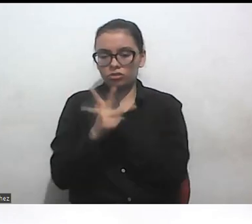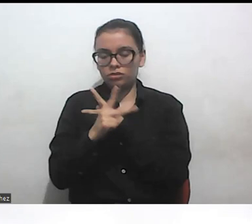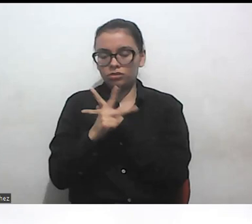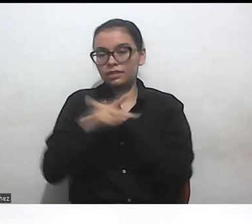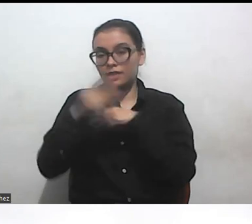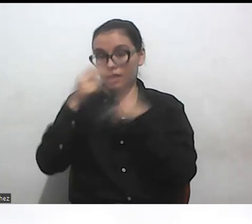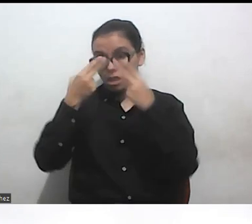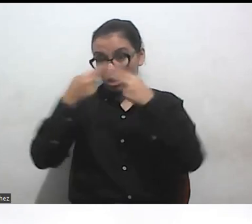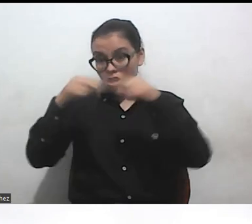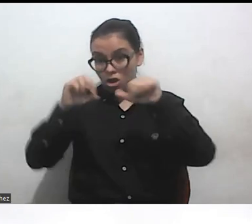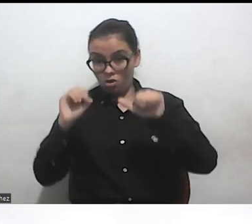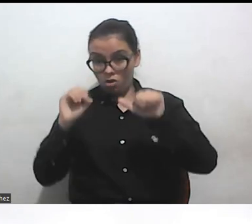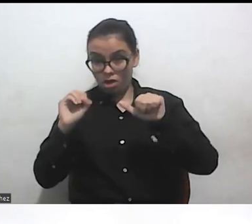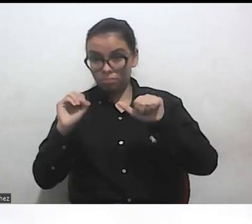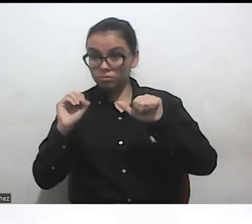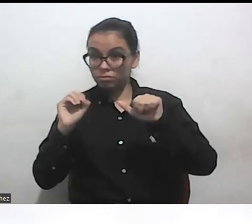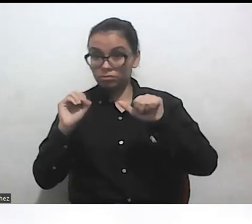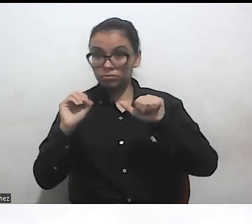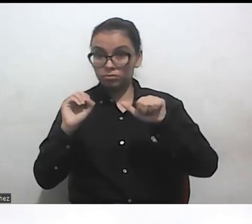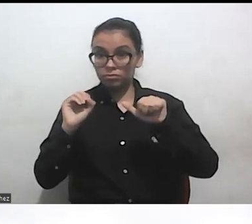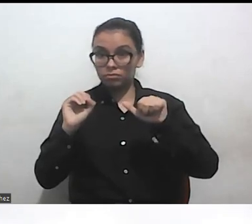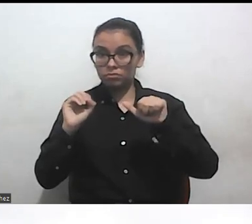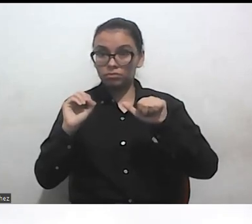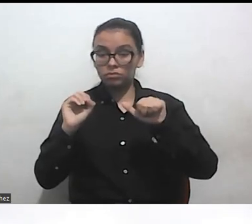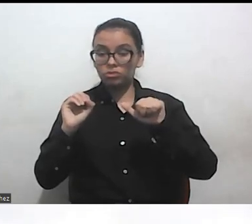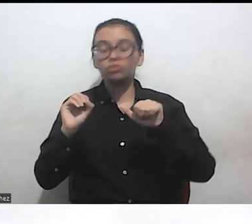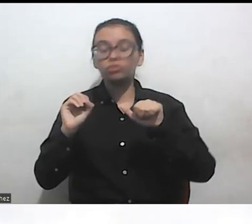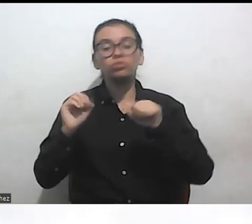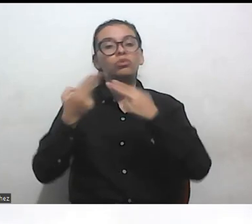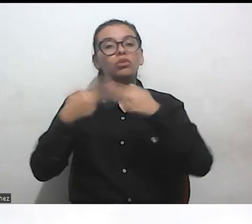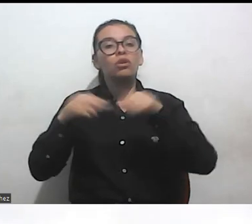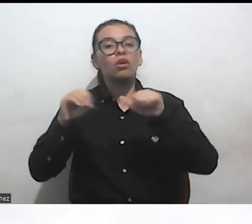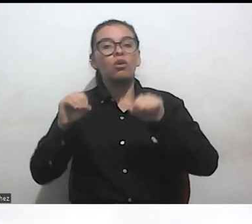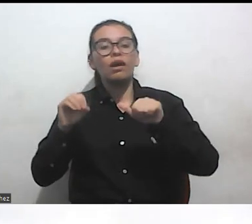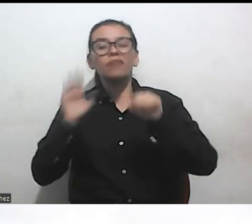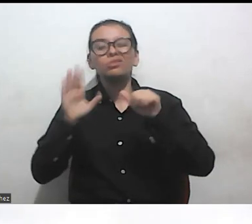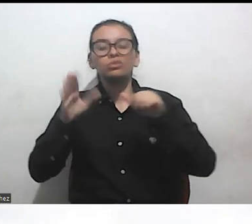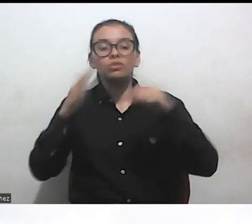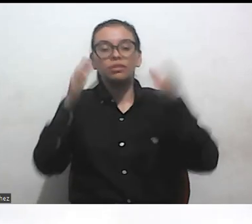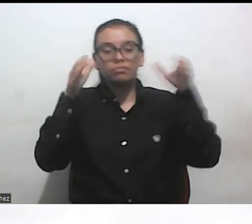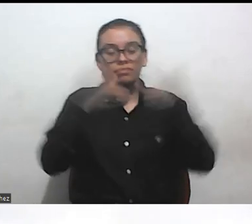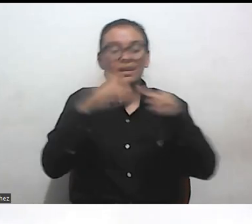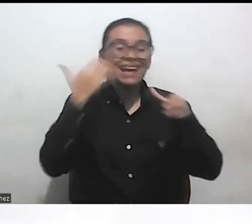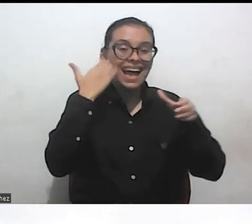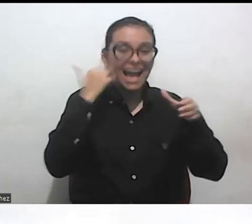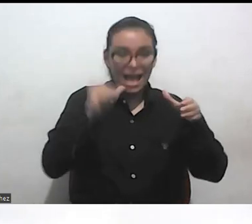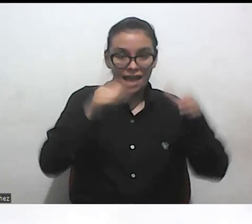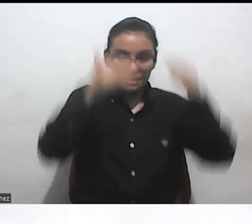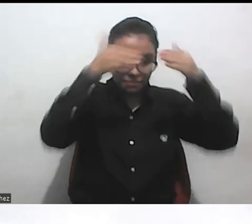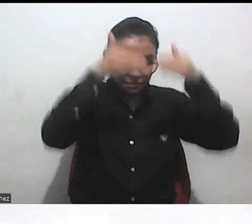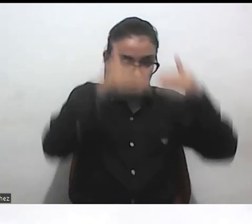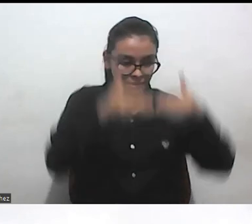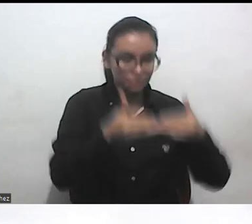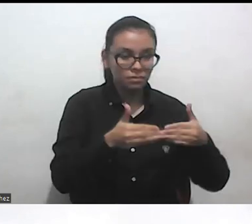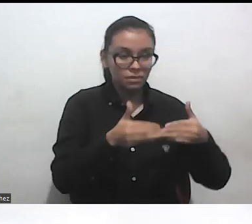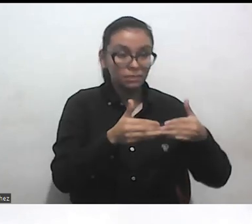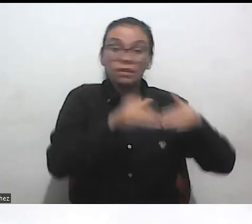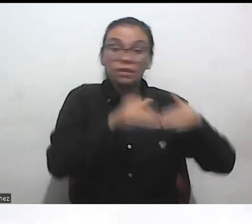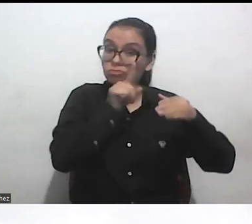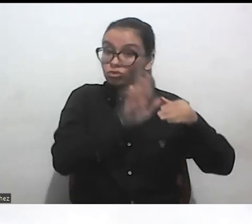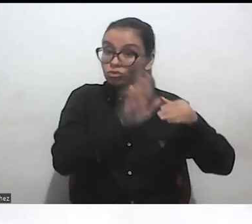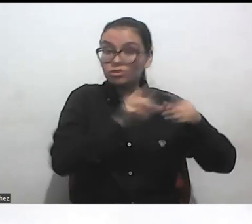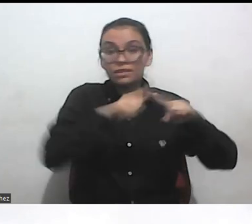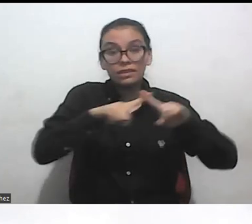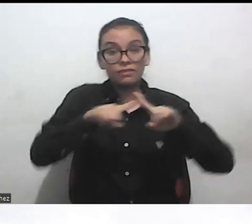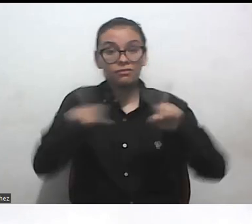La violencia basada en género que se comete contra mujeres con discapacidad puede ser muy diferente a la que